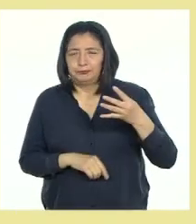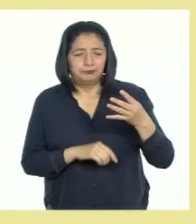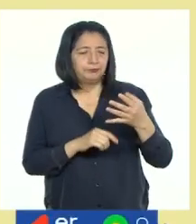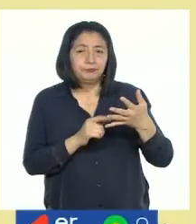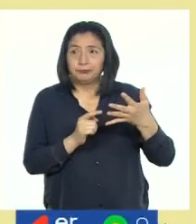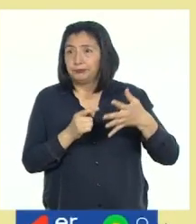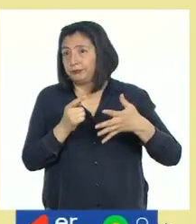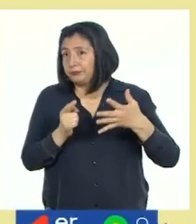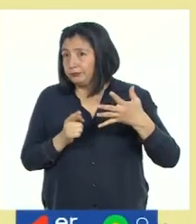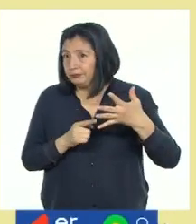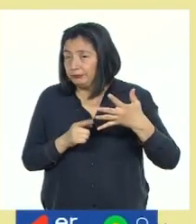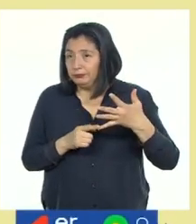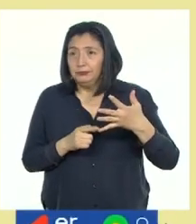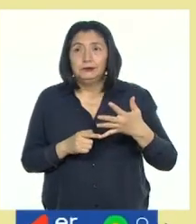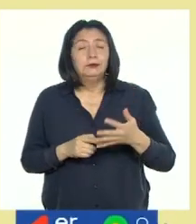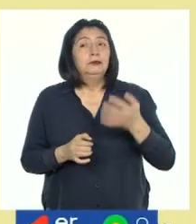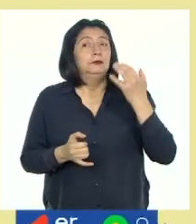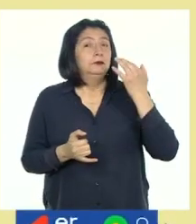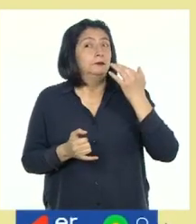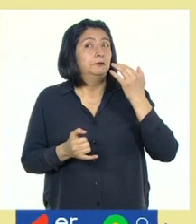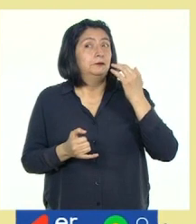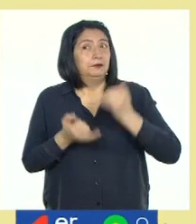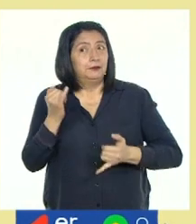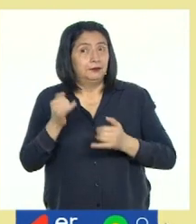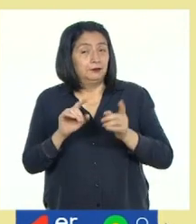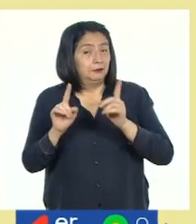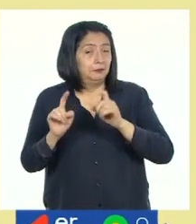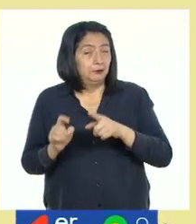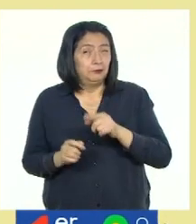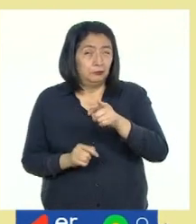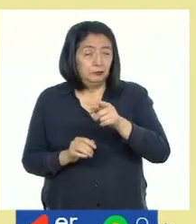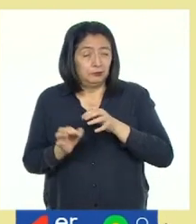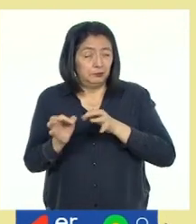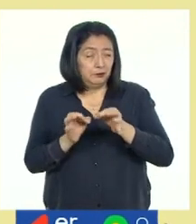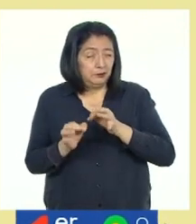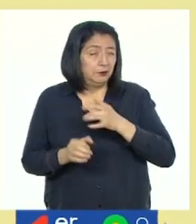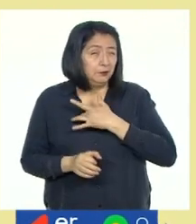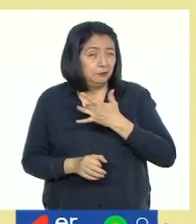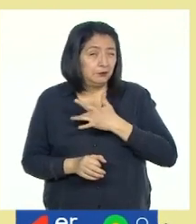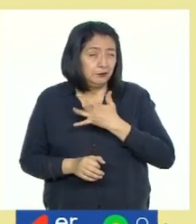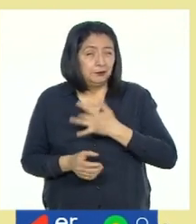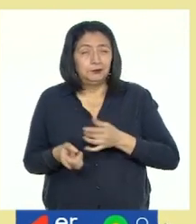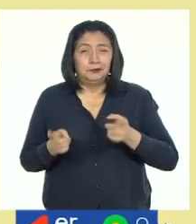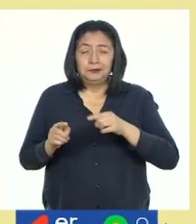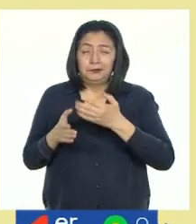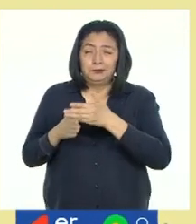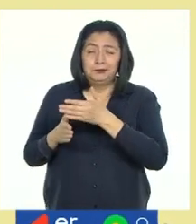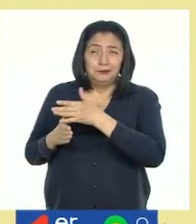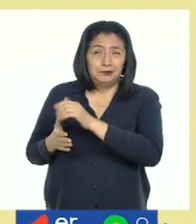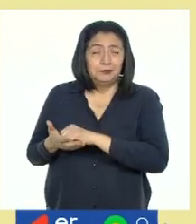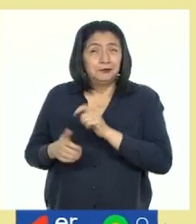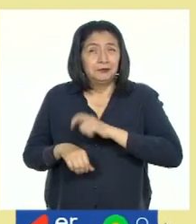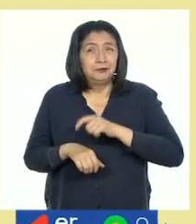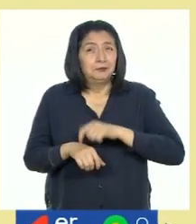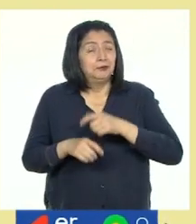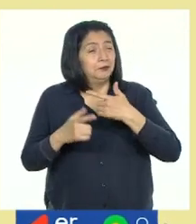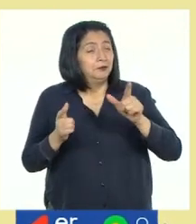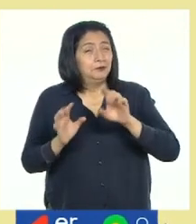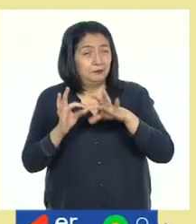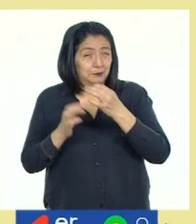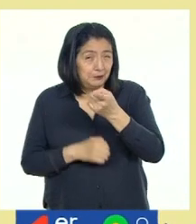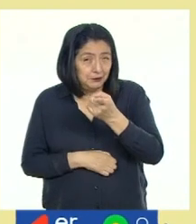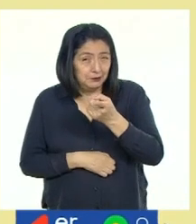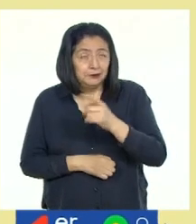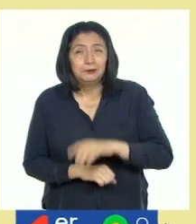Ahora, la pregunta final. ¿Describiste cómo te sientes cuando compartes tu tiempo libre con tu